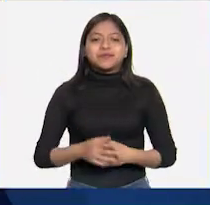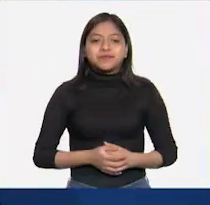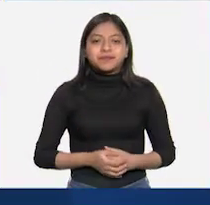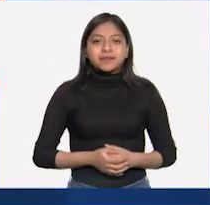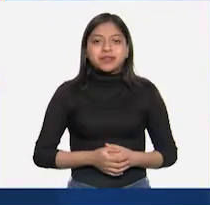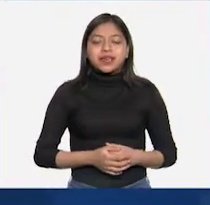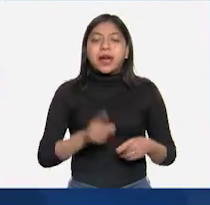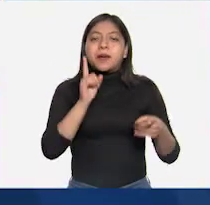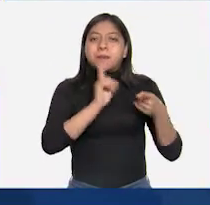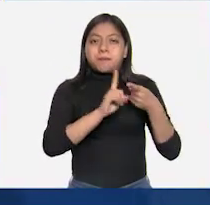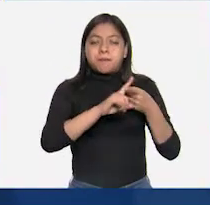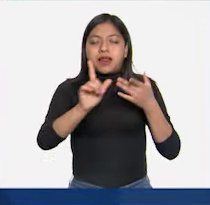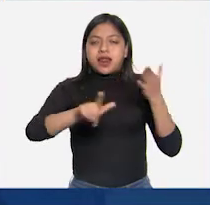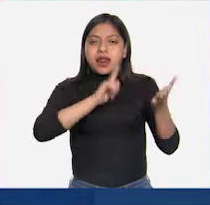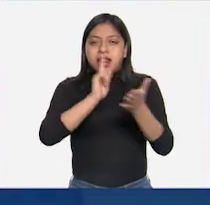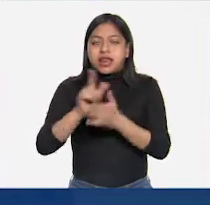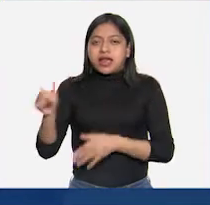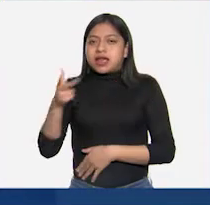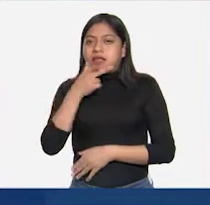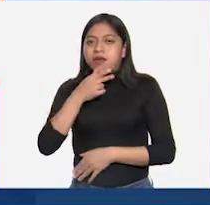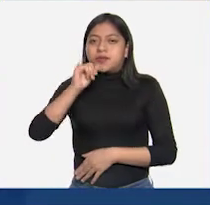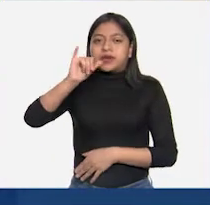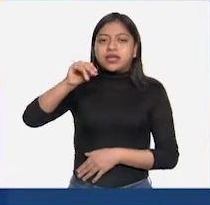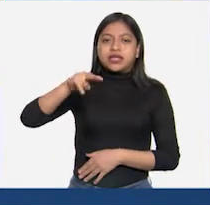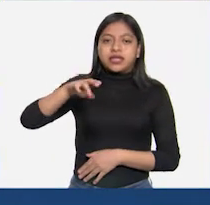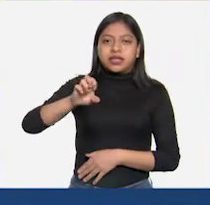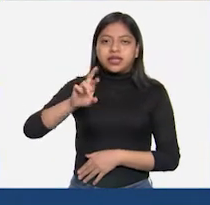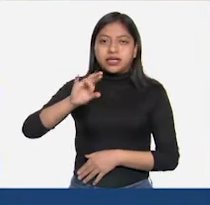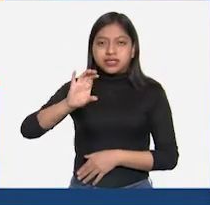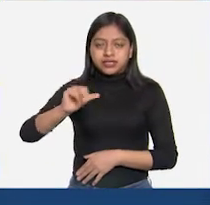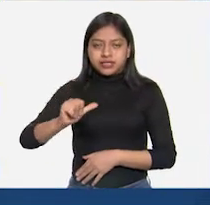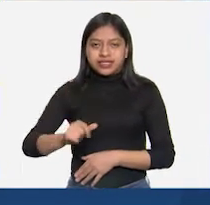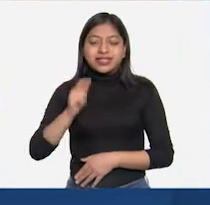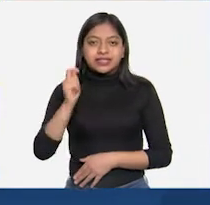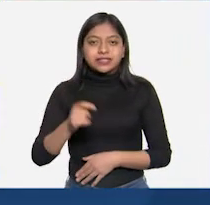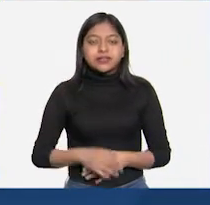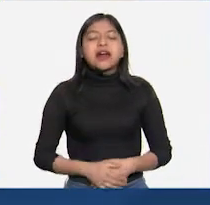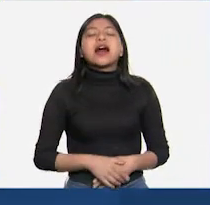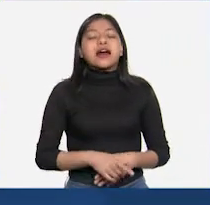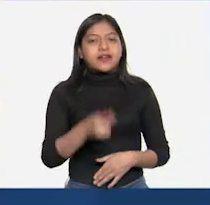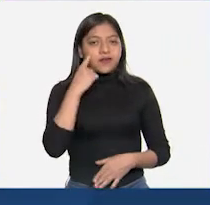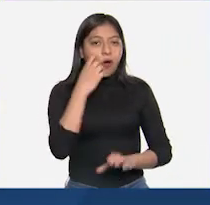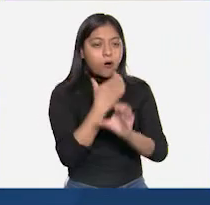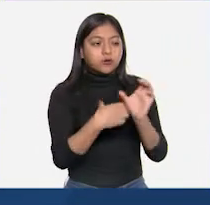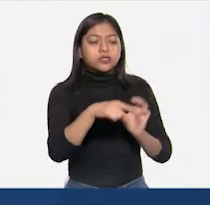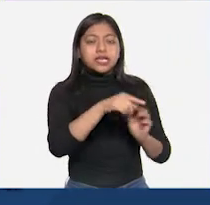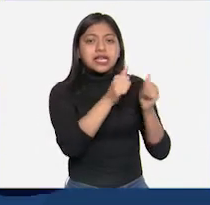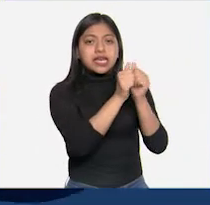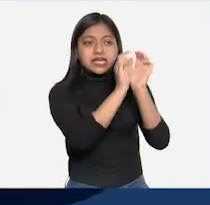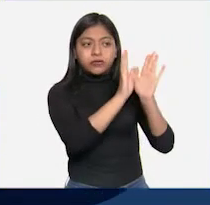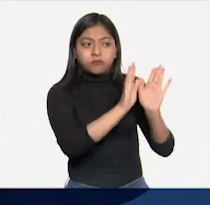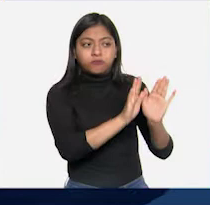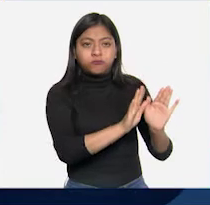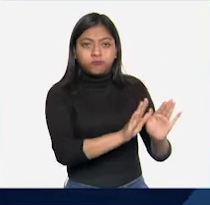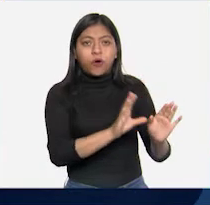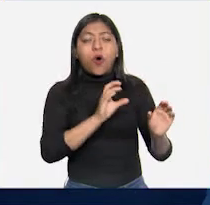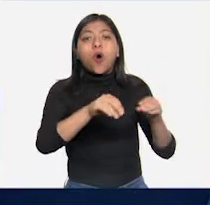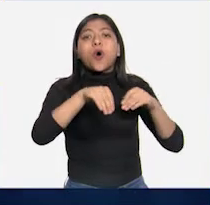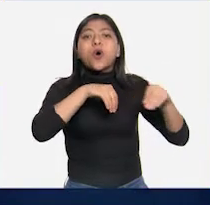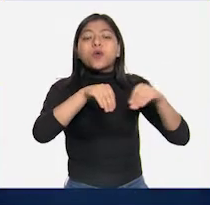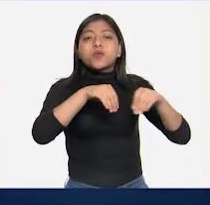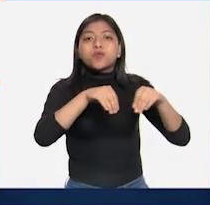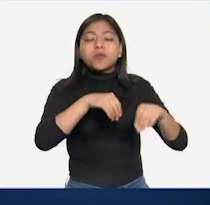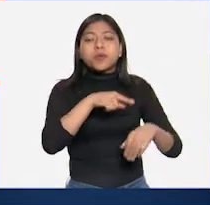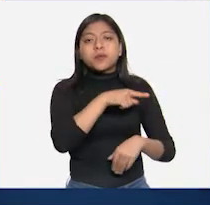Primera ley de Newton. Inercia. Todo cuerpo permanecerá en reposo o moviéndose a